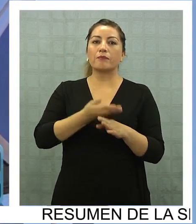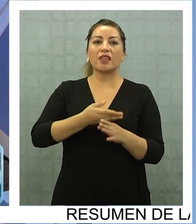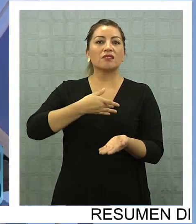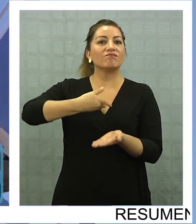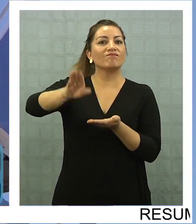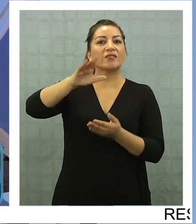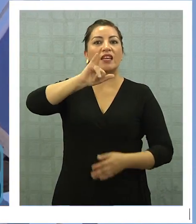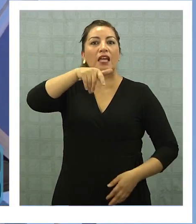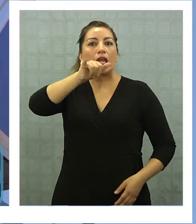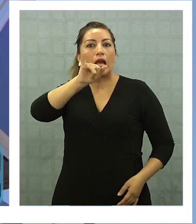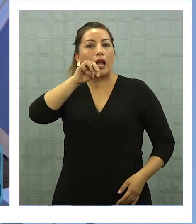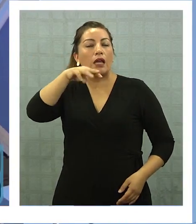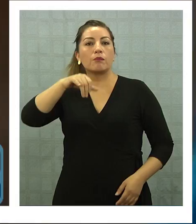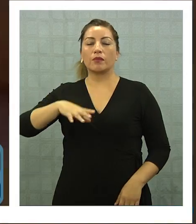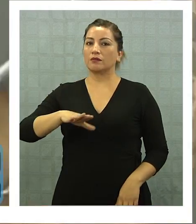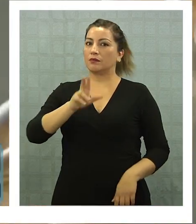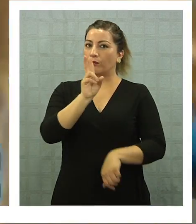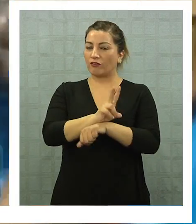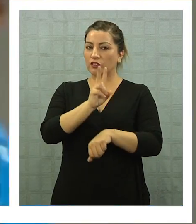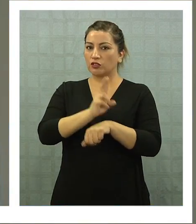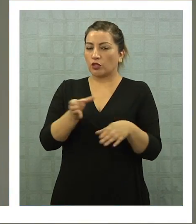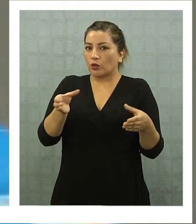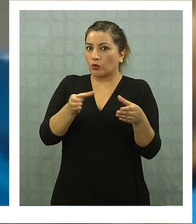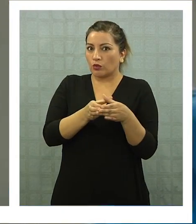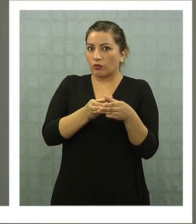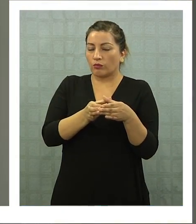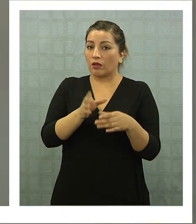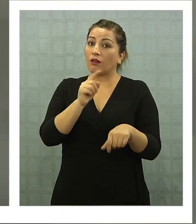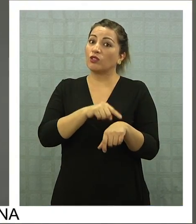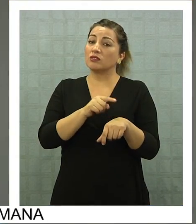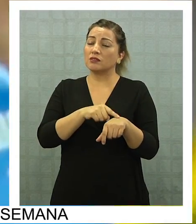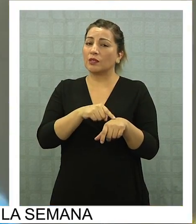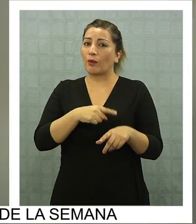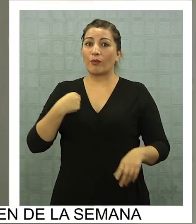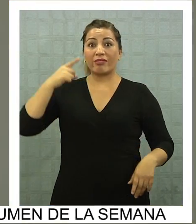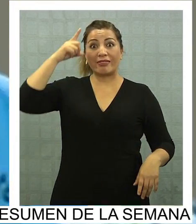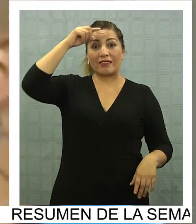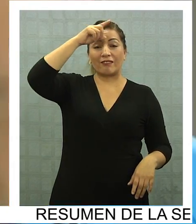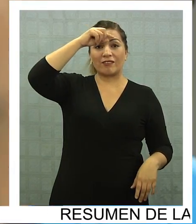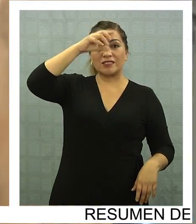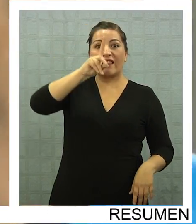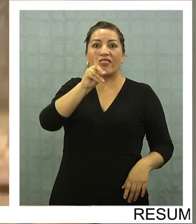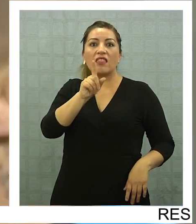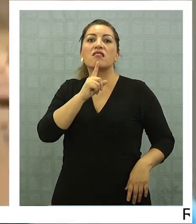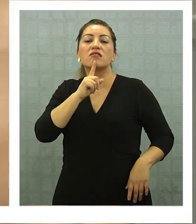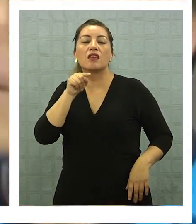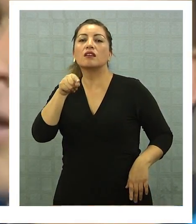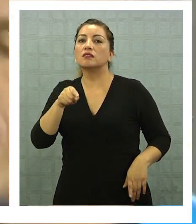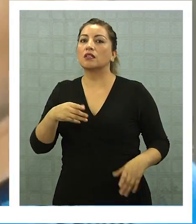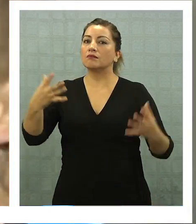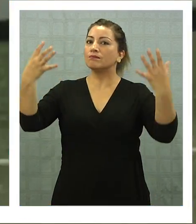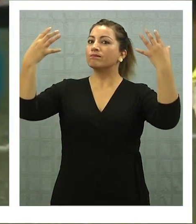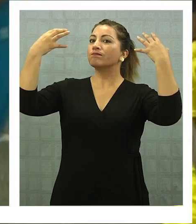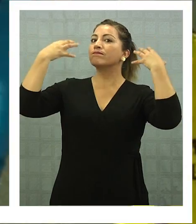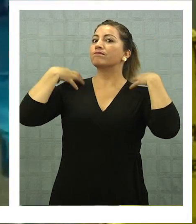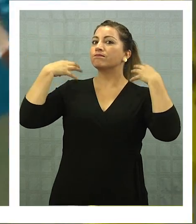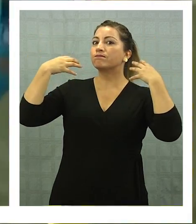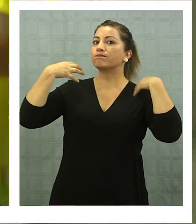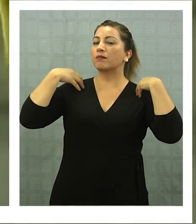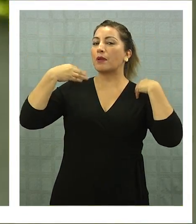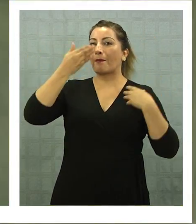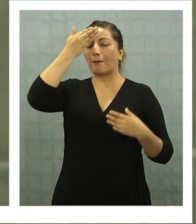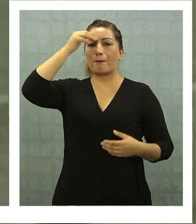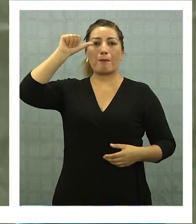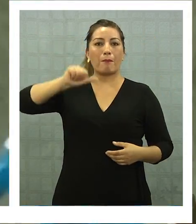salida de Jaime Vera, entrenador del club. Los tiempos son agitados para el director técnico, ya que se le responsabiliza por los